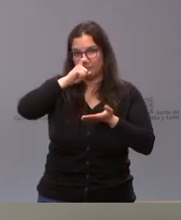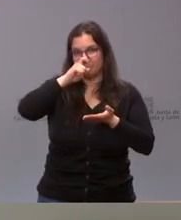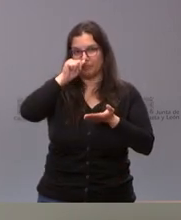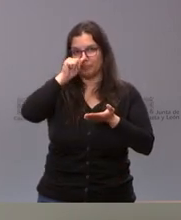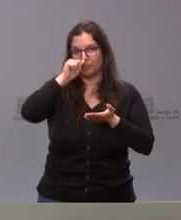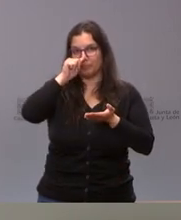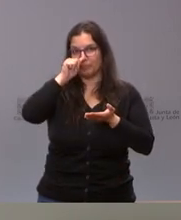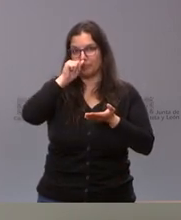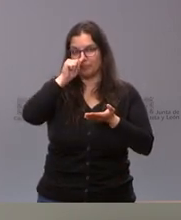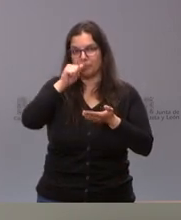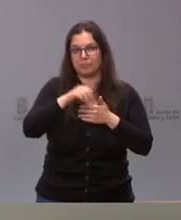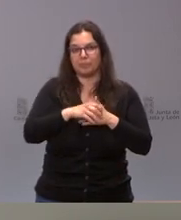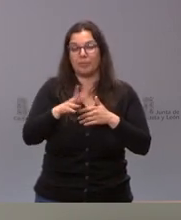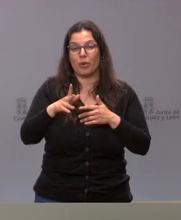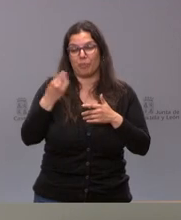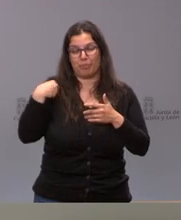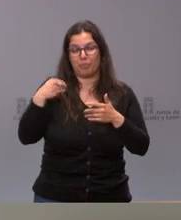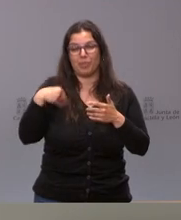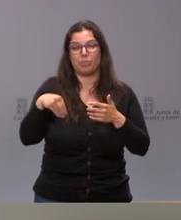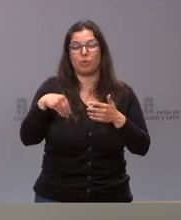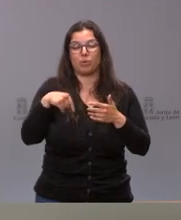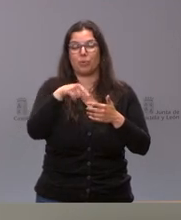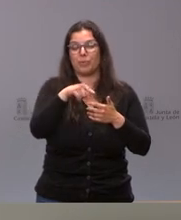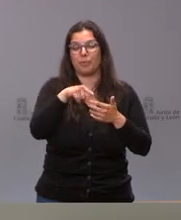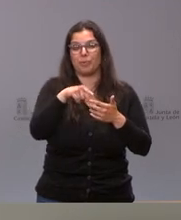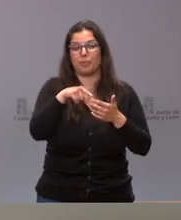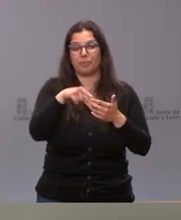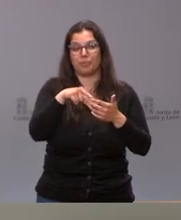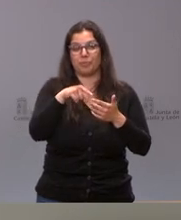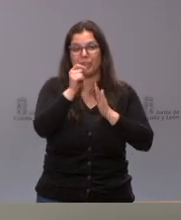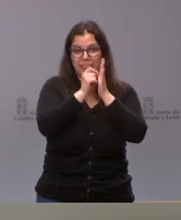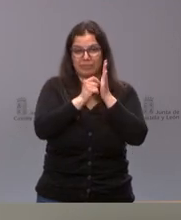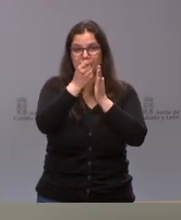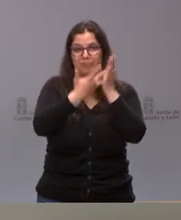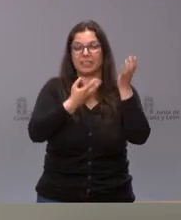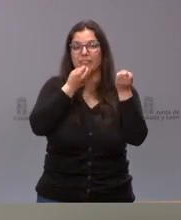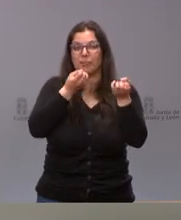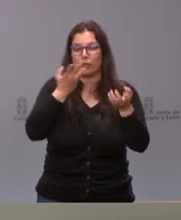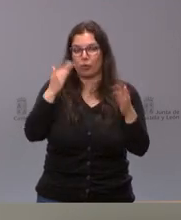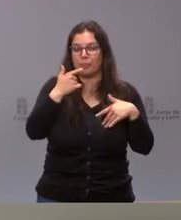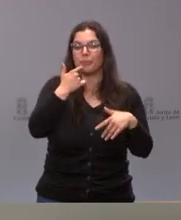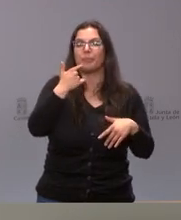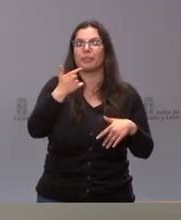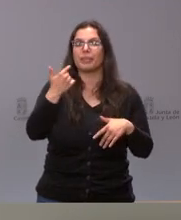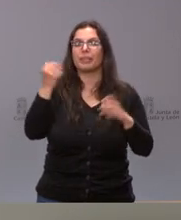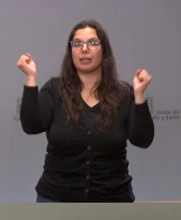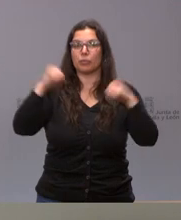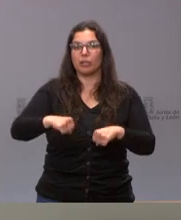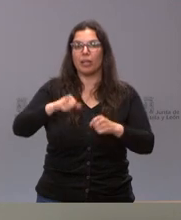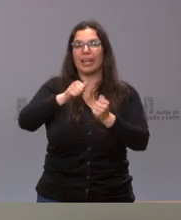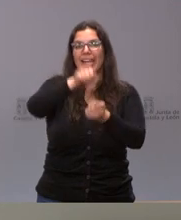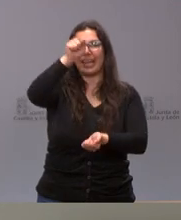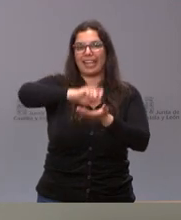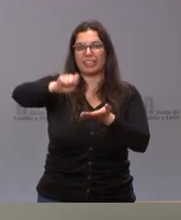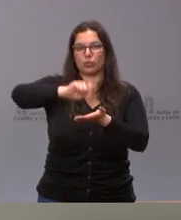pero es que no les viene en la sesión de información. Hemos aprobado las estructuras orgánicas de las